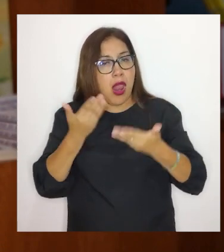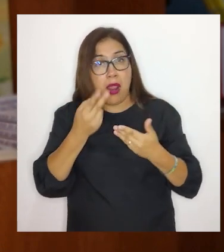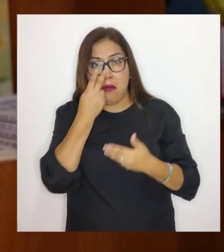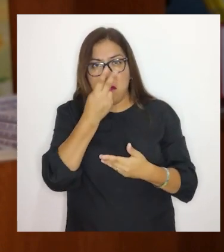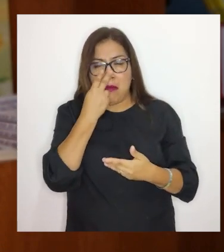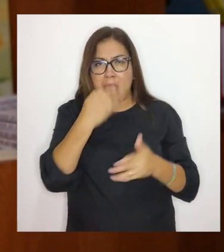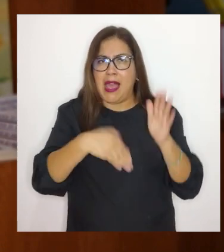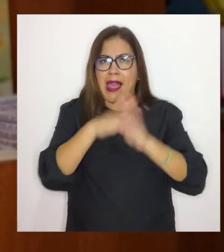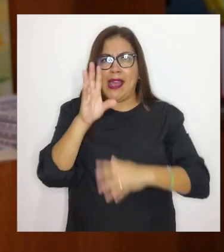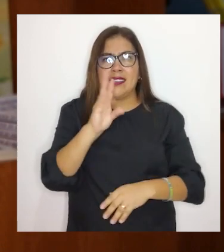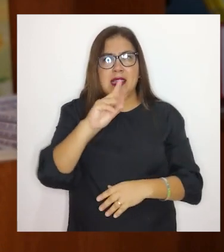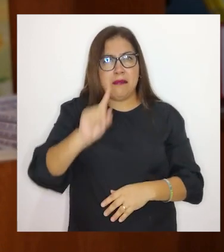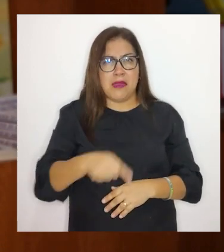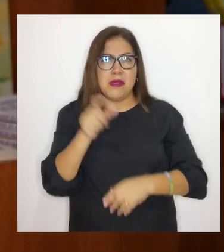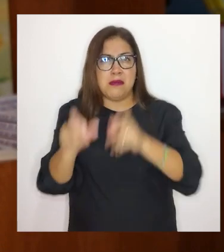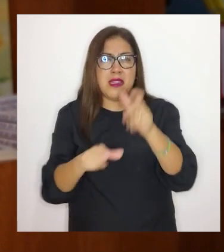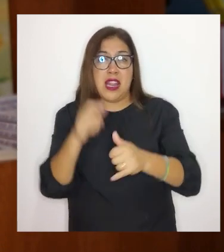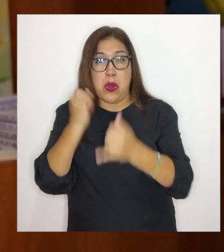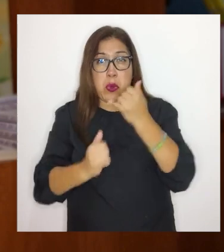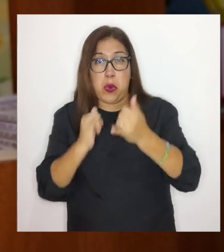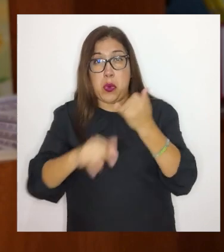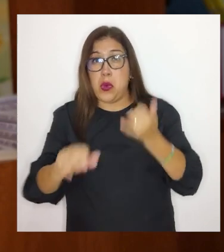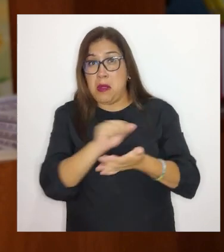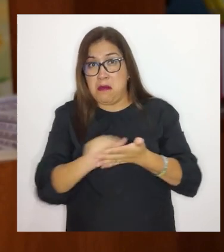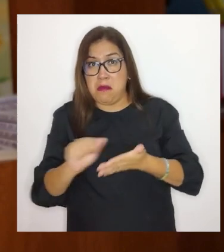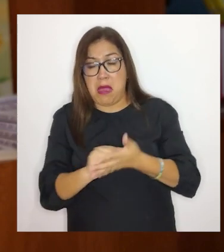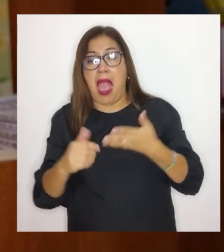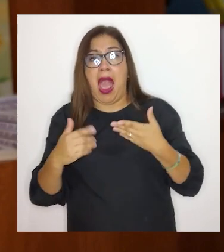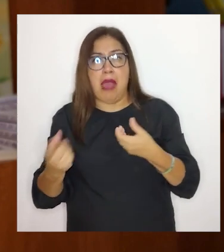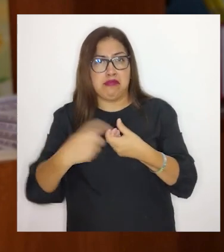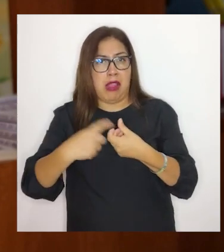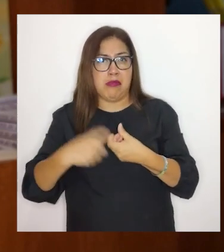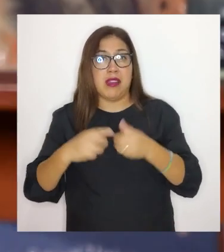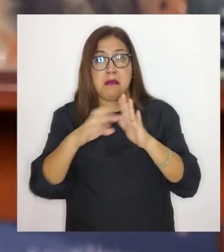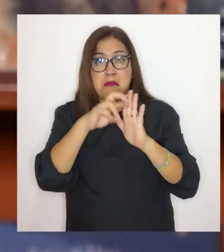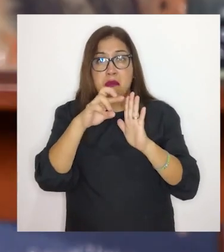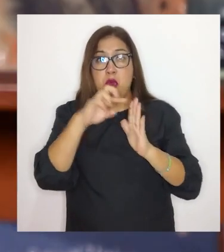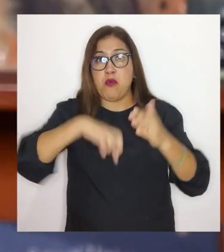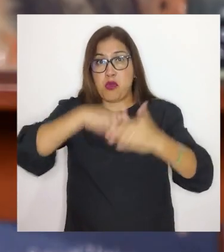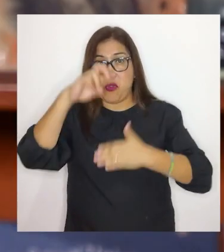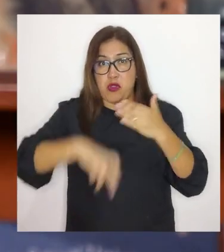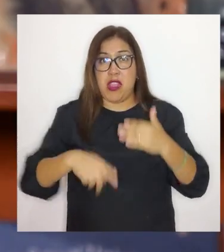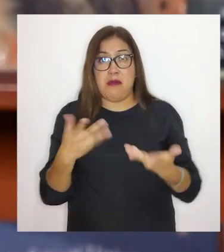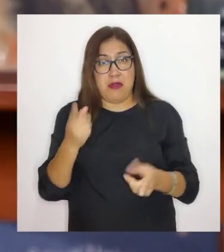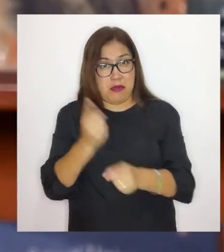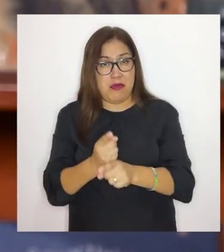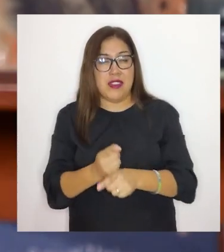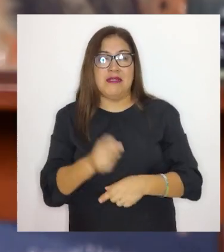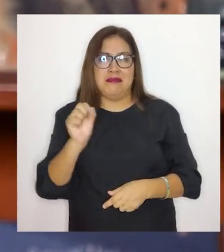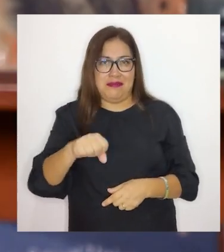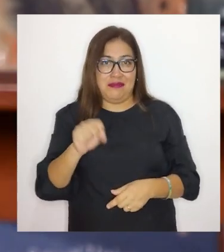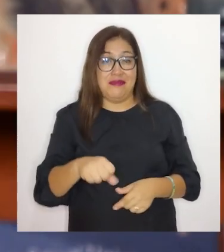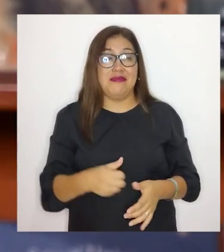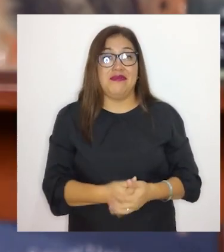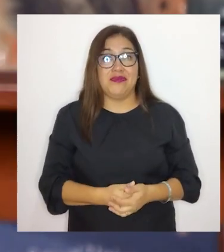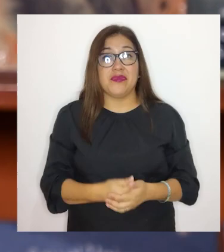26 mil personas en el último trimestre estén inscritas al programa. Es correcto. Y es más,